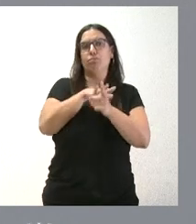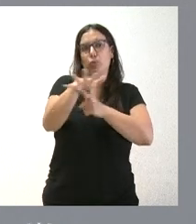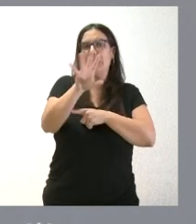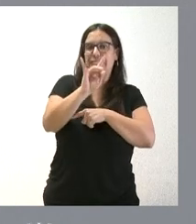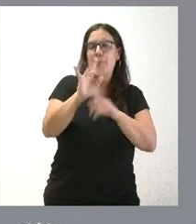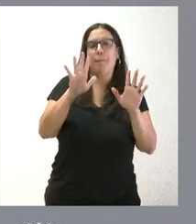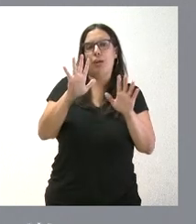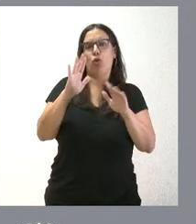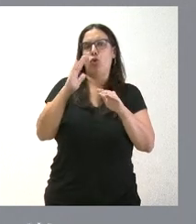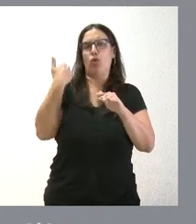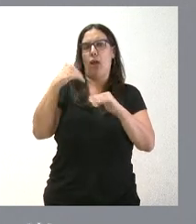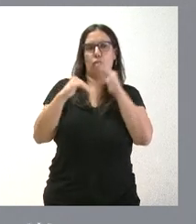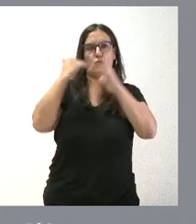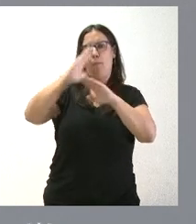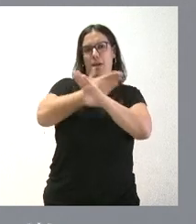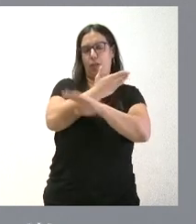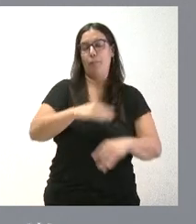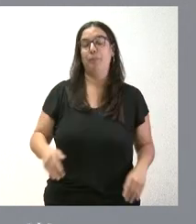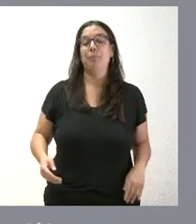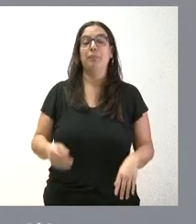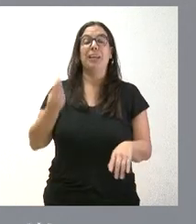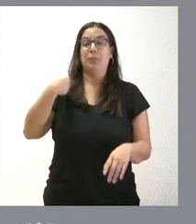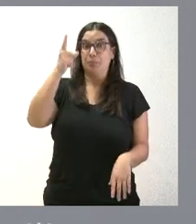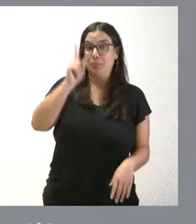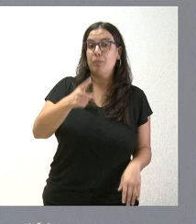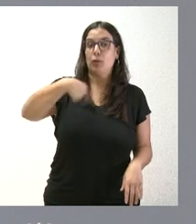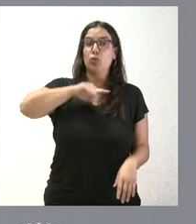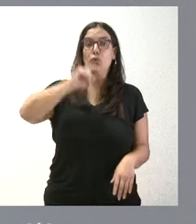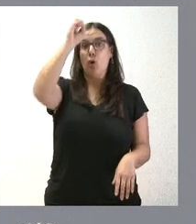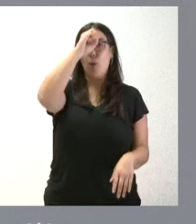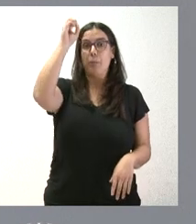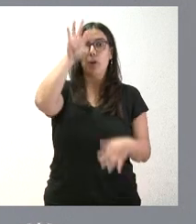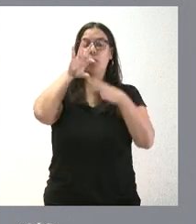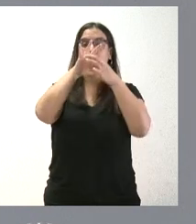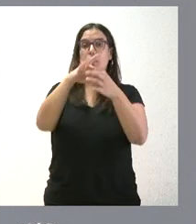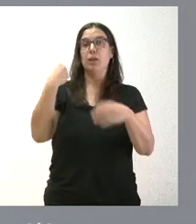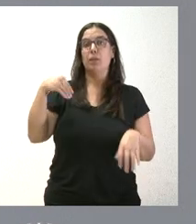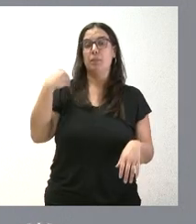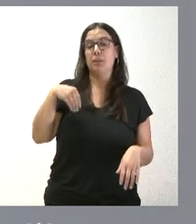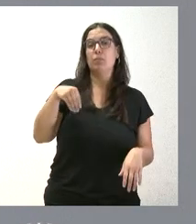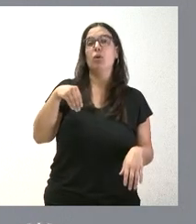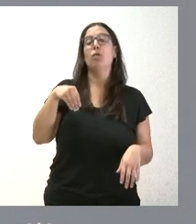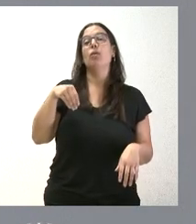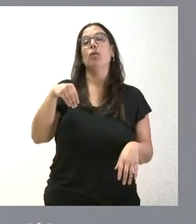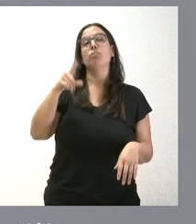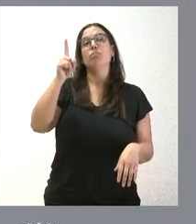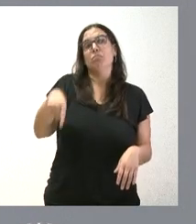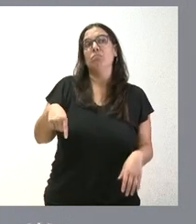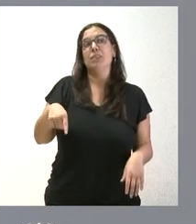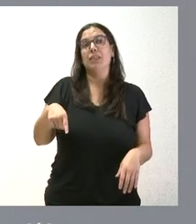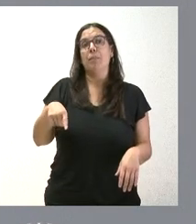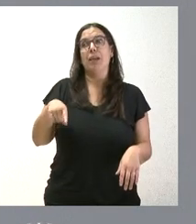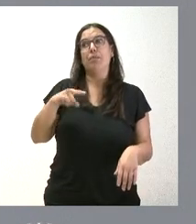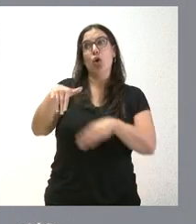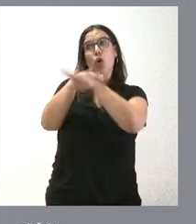que hemos superado. En este mismo sentido, por ejemplo, era nuestra posición respecto de la Euro 7. Yo creo que también era un error del